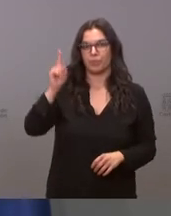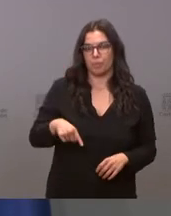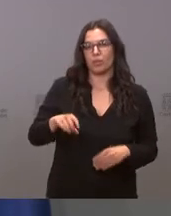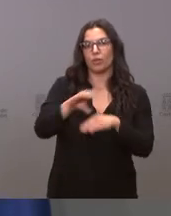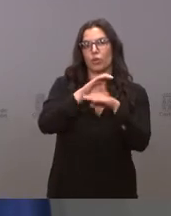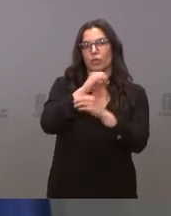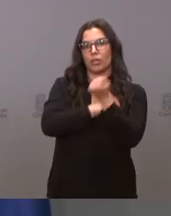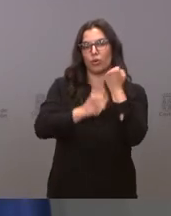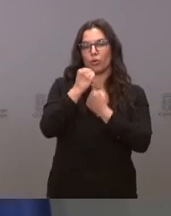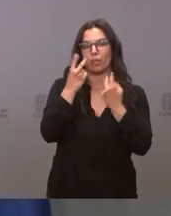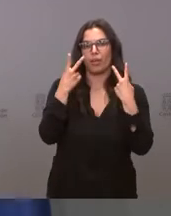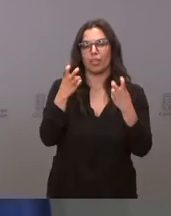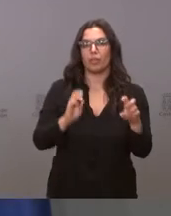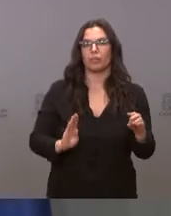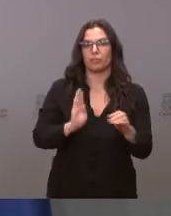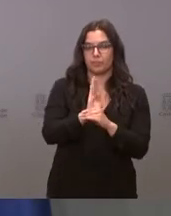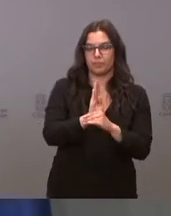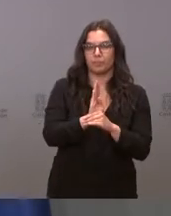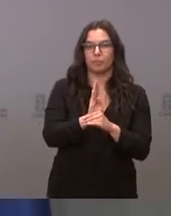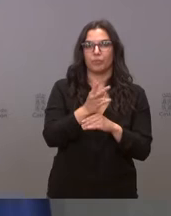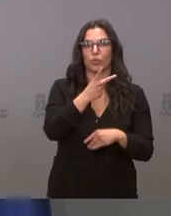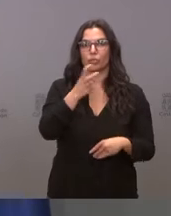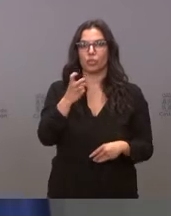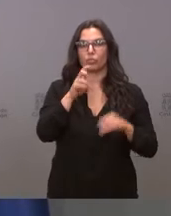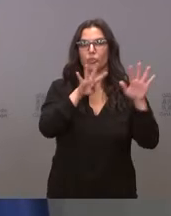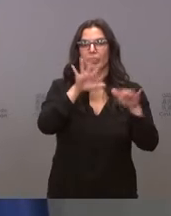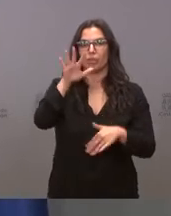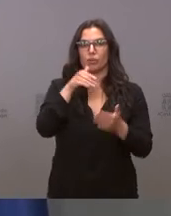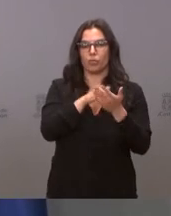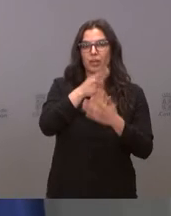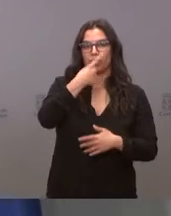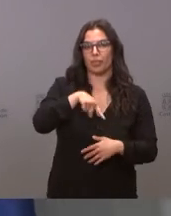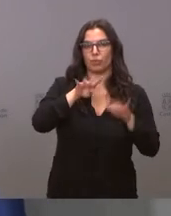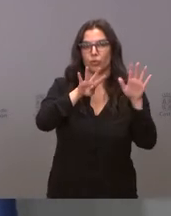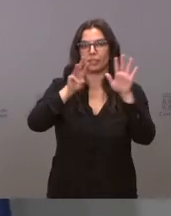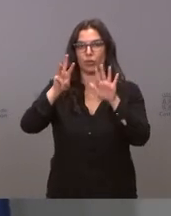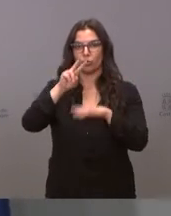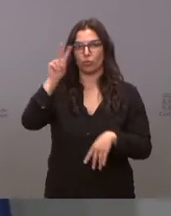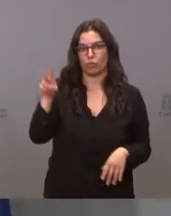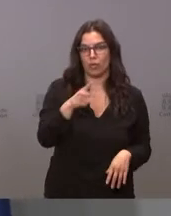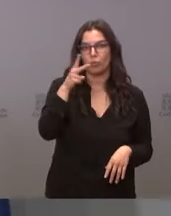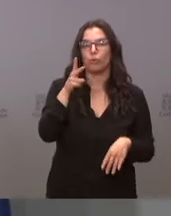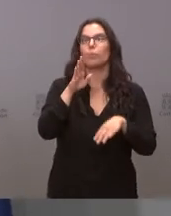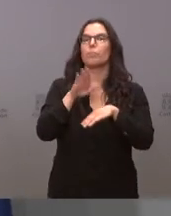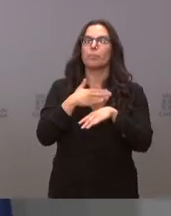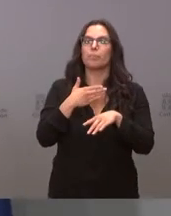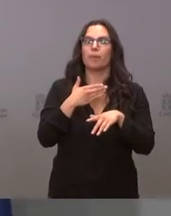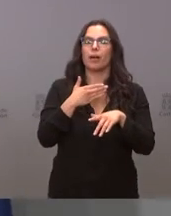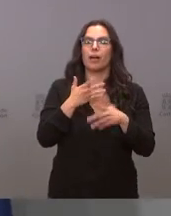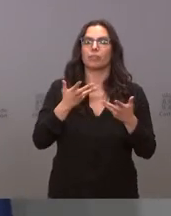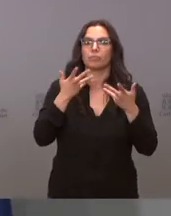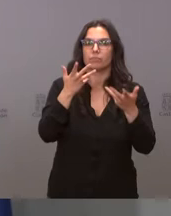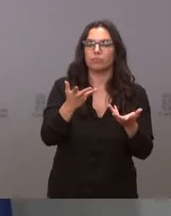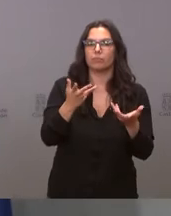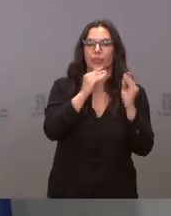Consejería de Economía y Hacienda se destinan 295,198 euros para el suministro con